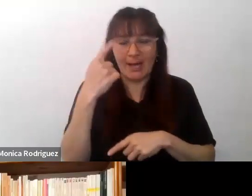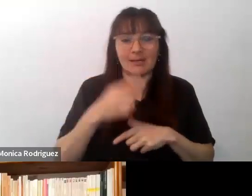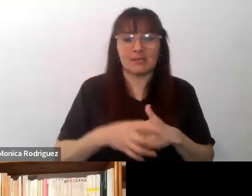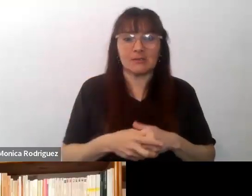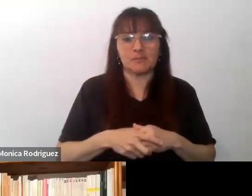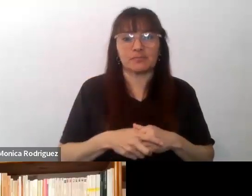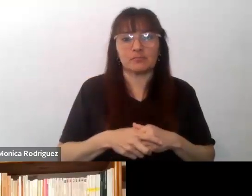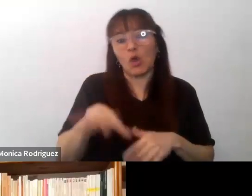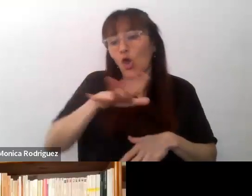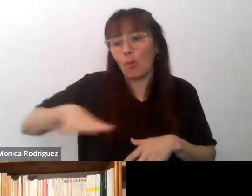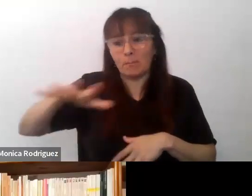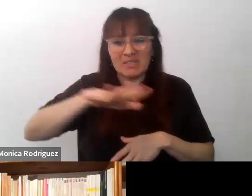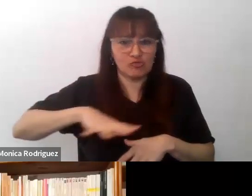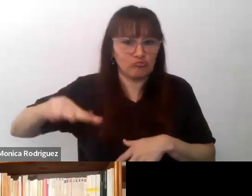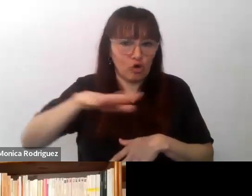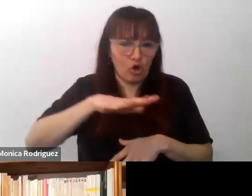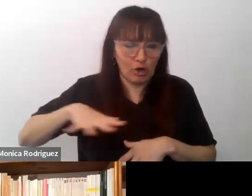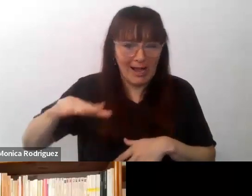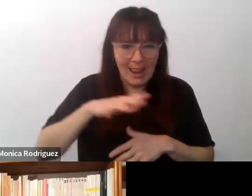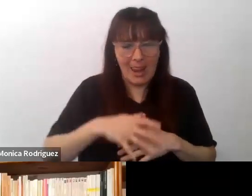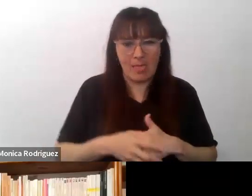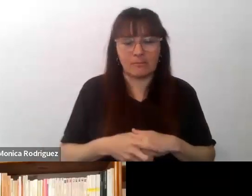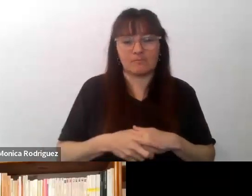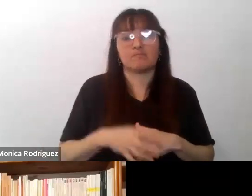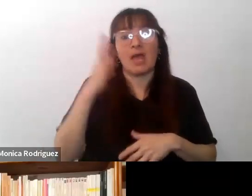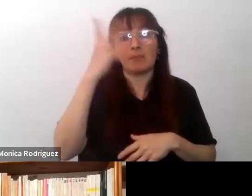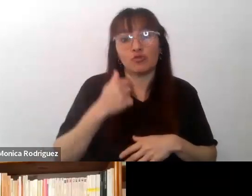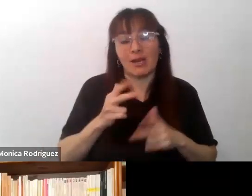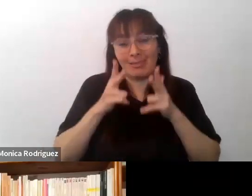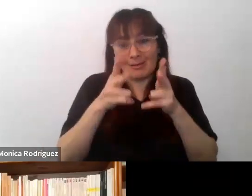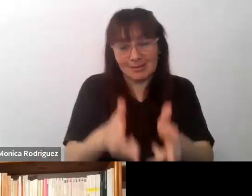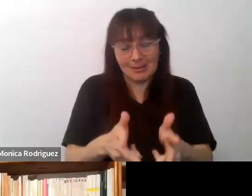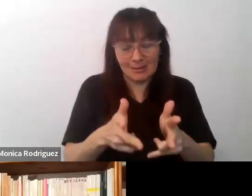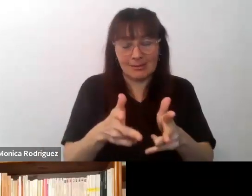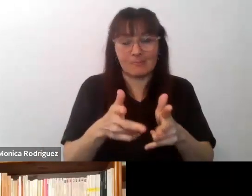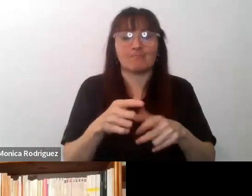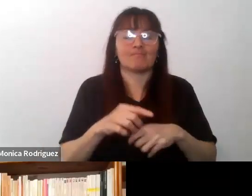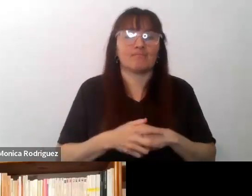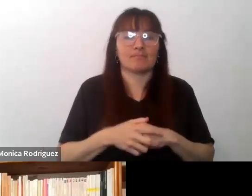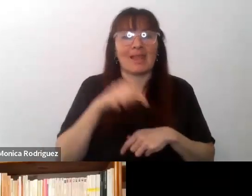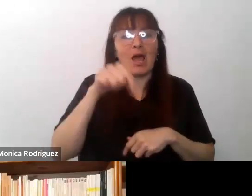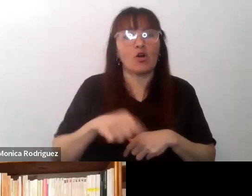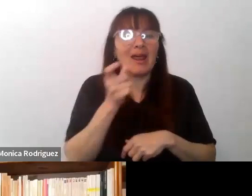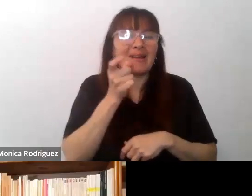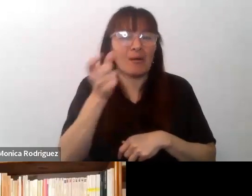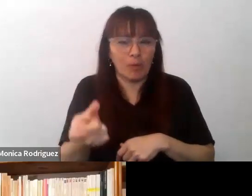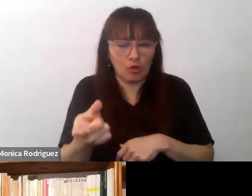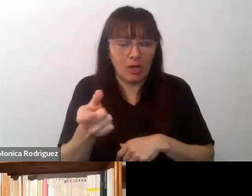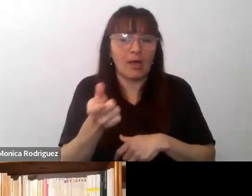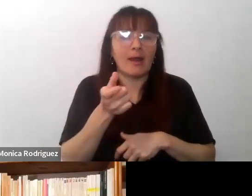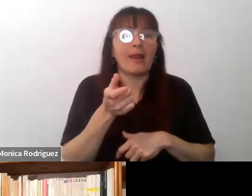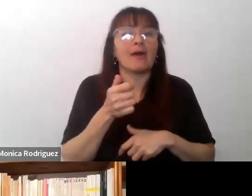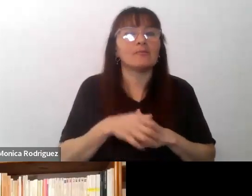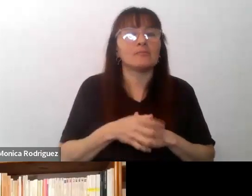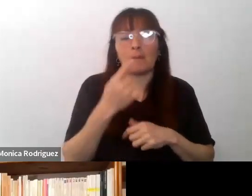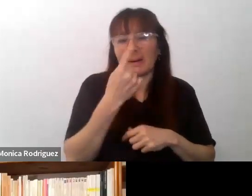o locales. me gustaría decir en un primer momento responder me gustaría responder